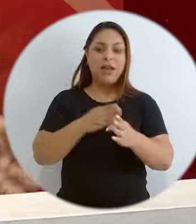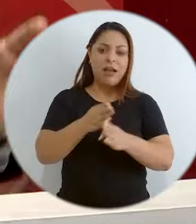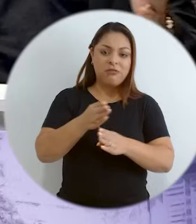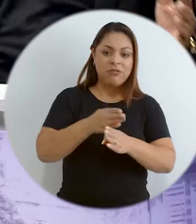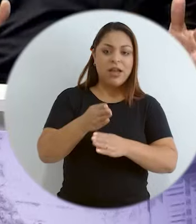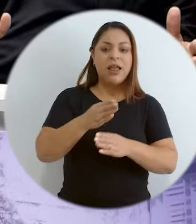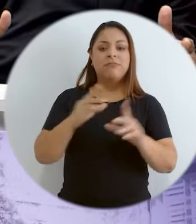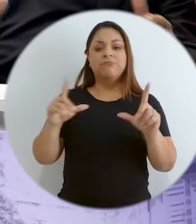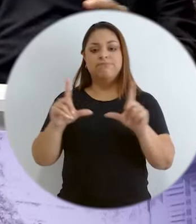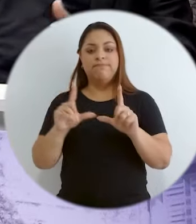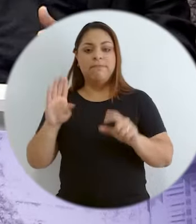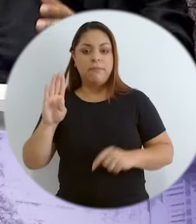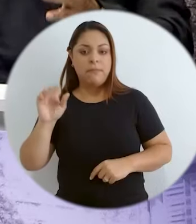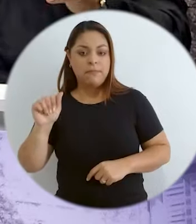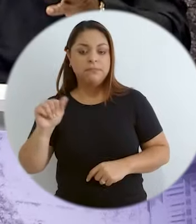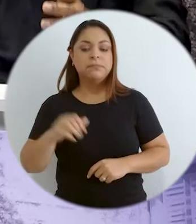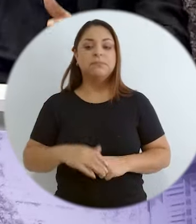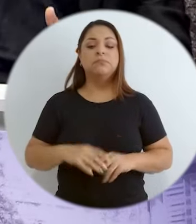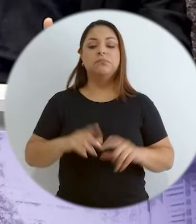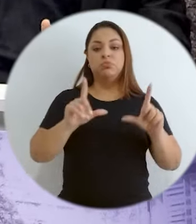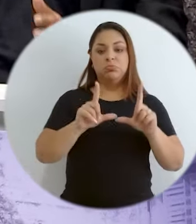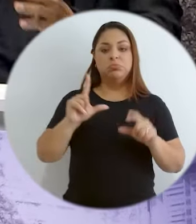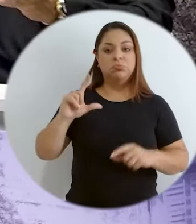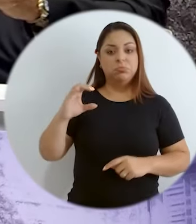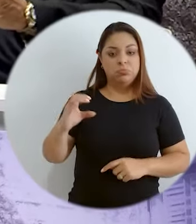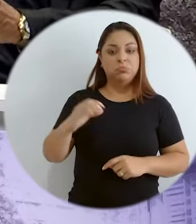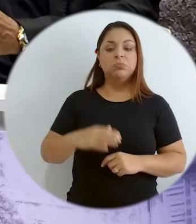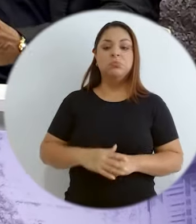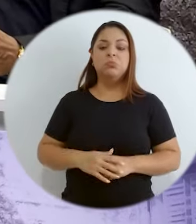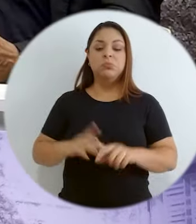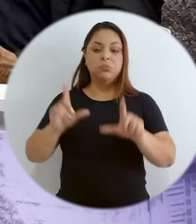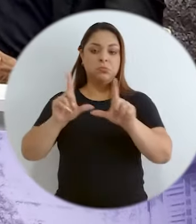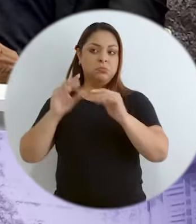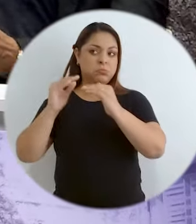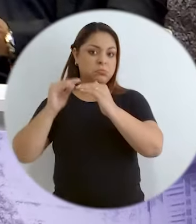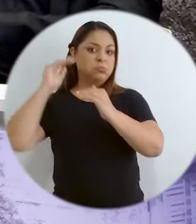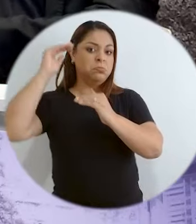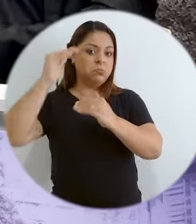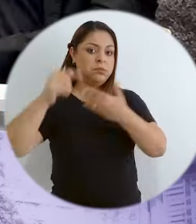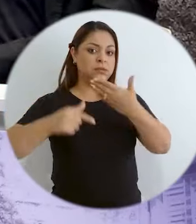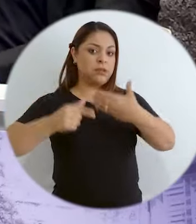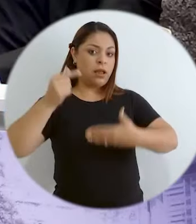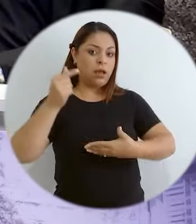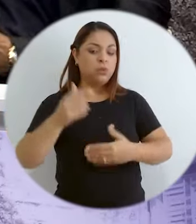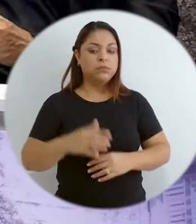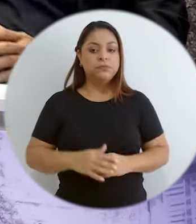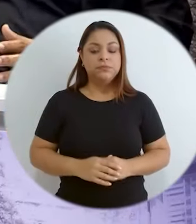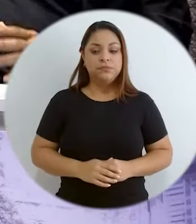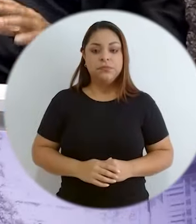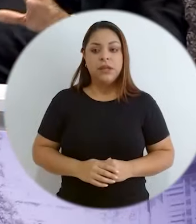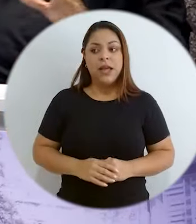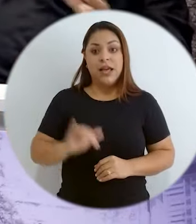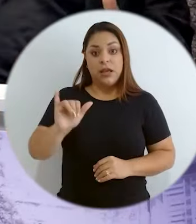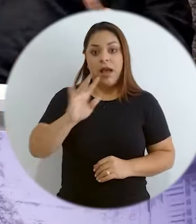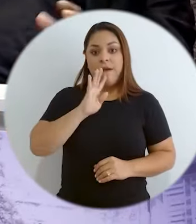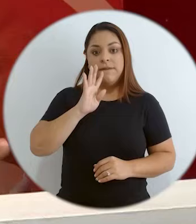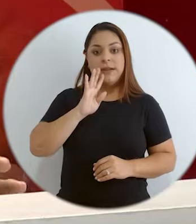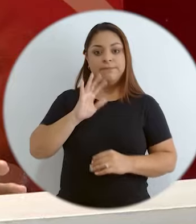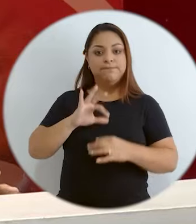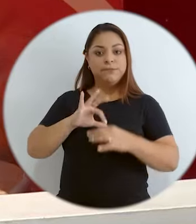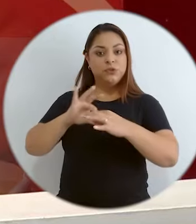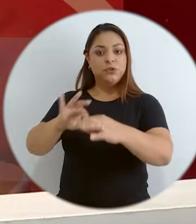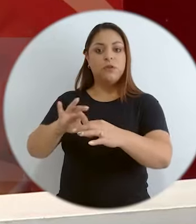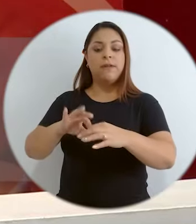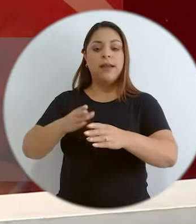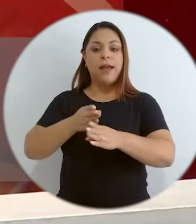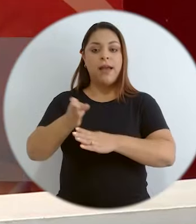carreras a nivel de bachillerato, a nivel de licenciatura, a nivel de posgrado, que tienen que ver